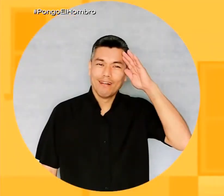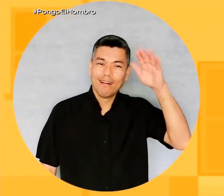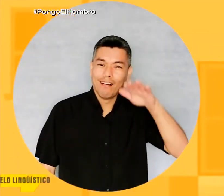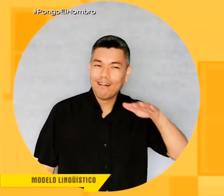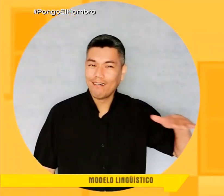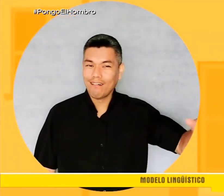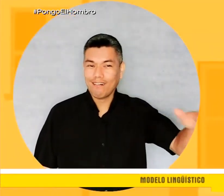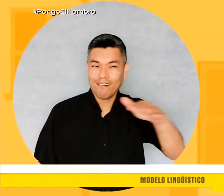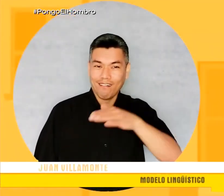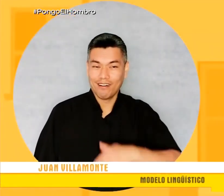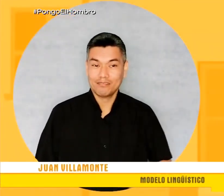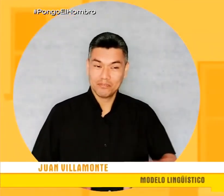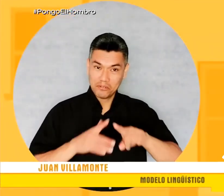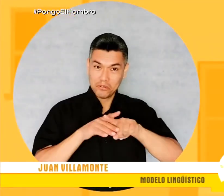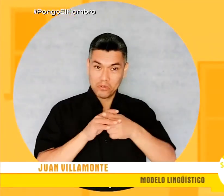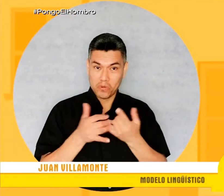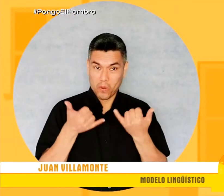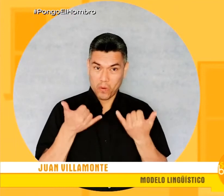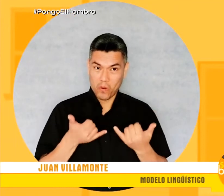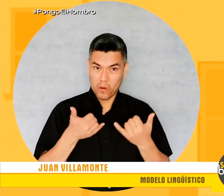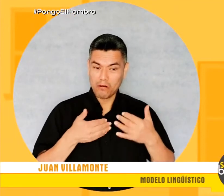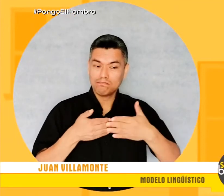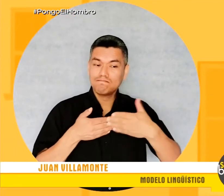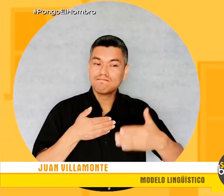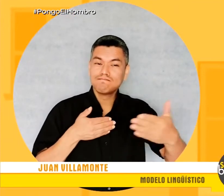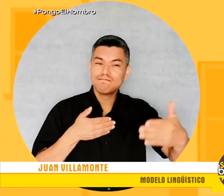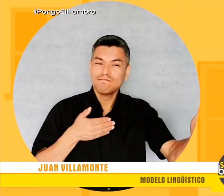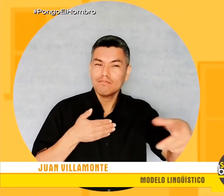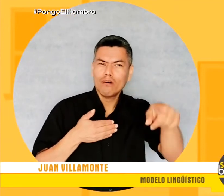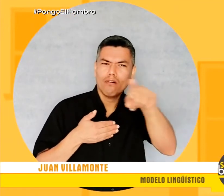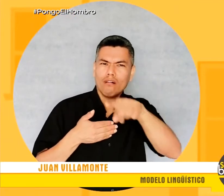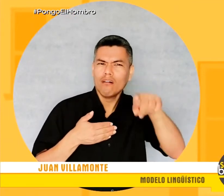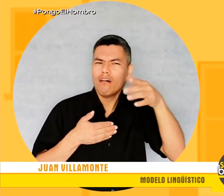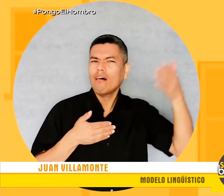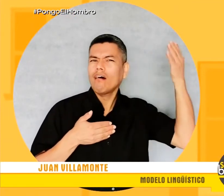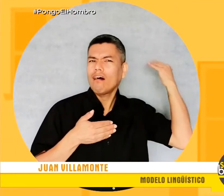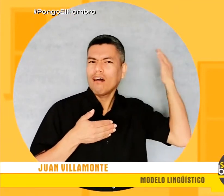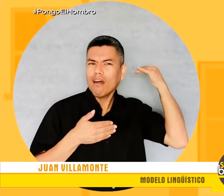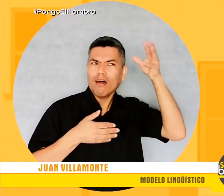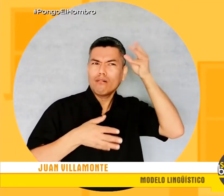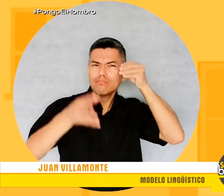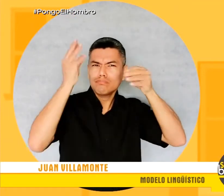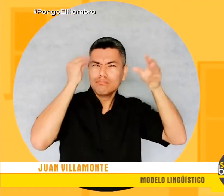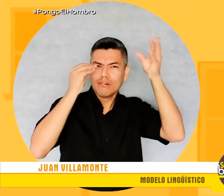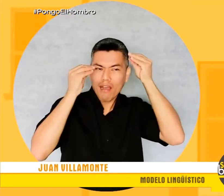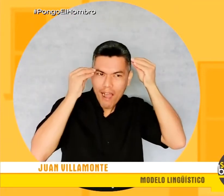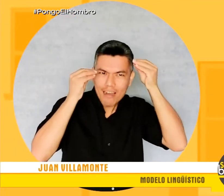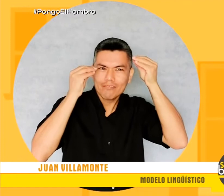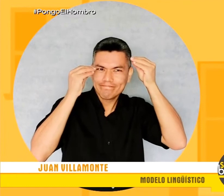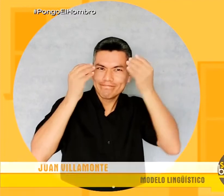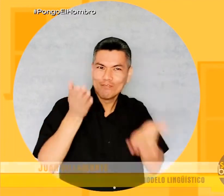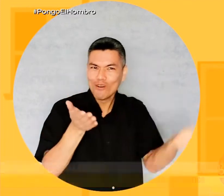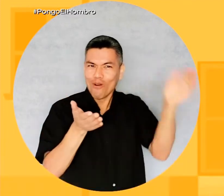Hola a todos. A partir de hoy haremos un repaso de lo que hemos venido aprendiendo en esta